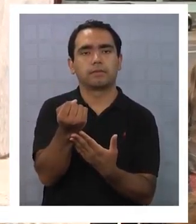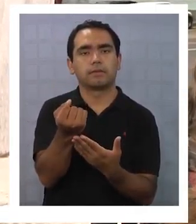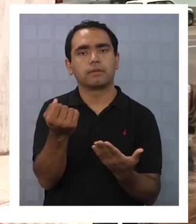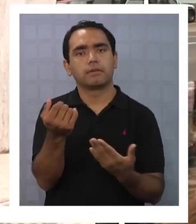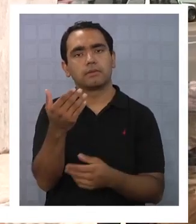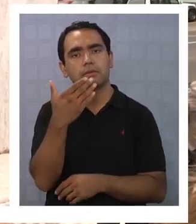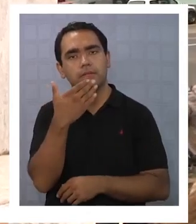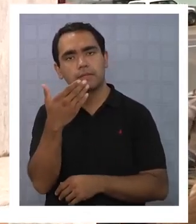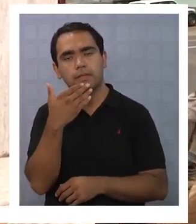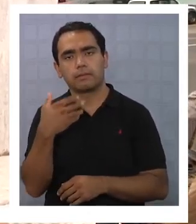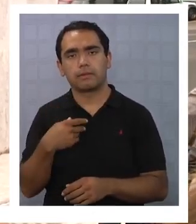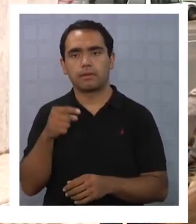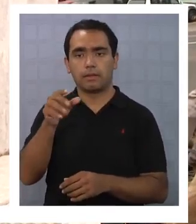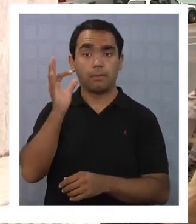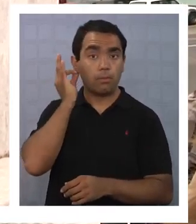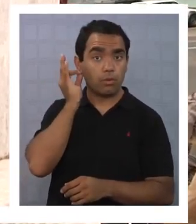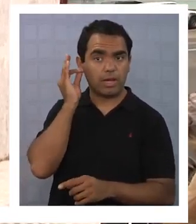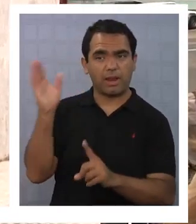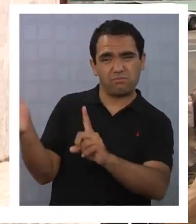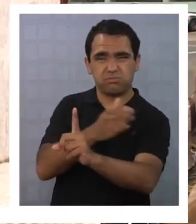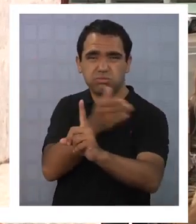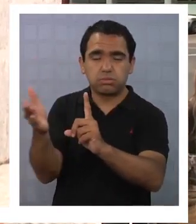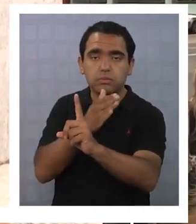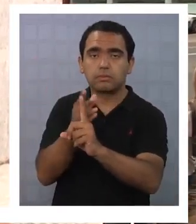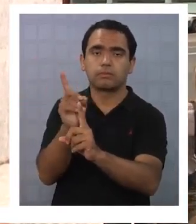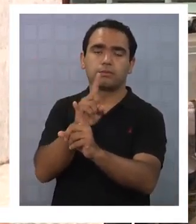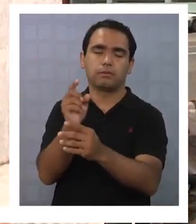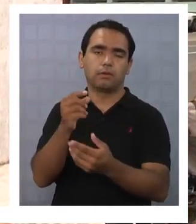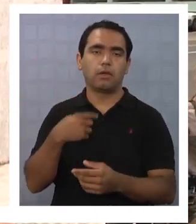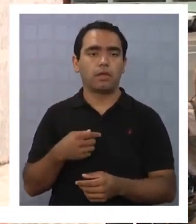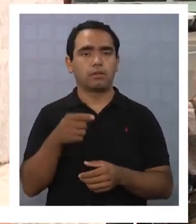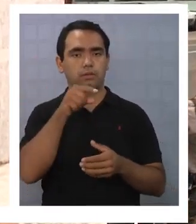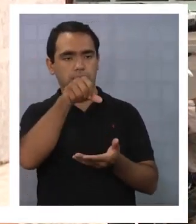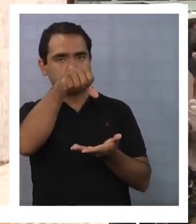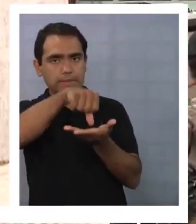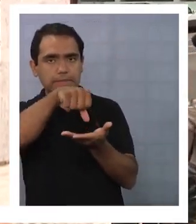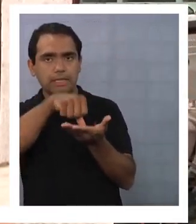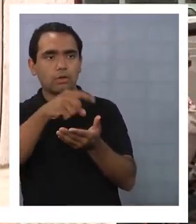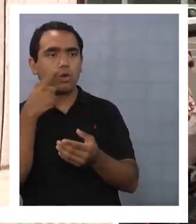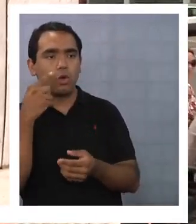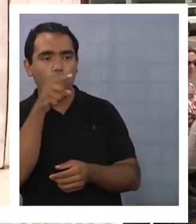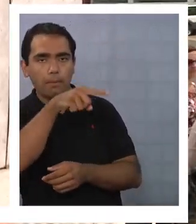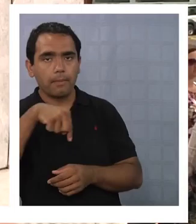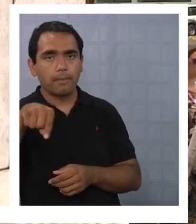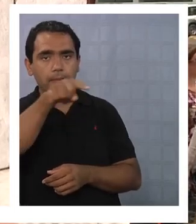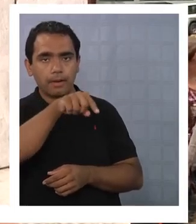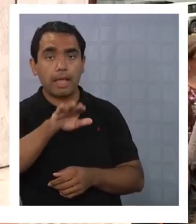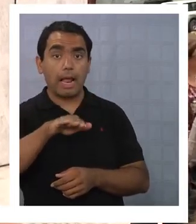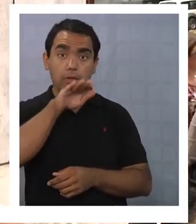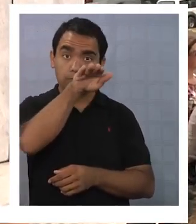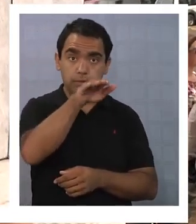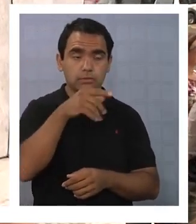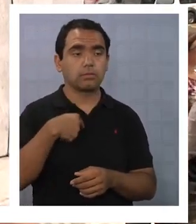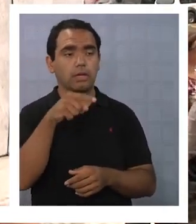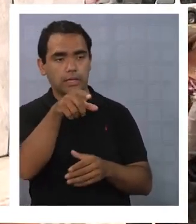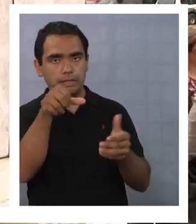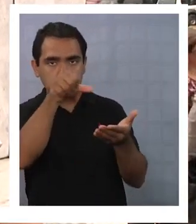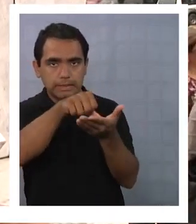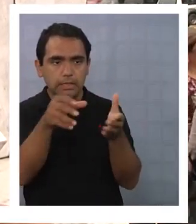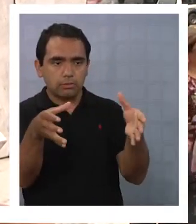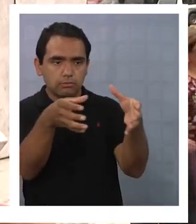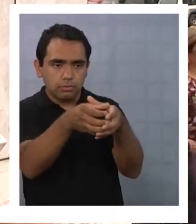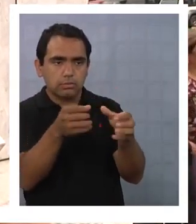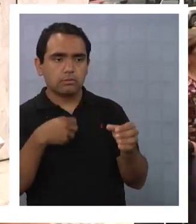erradicación en violencia en contra de las mujeres, vamos a trabajar a través del Centro de Hombres por una Vida Sin Violencia, que se encuentra en alto auspicio, y al menos